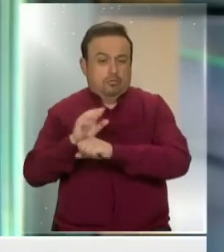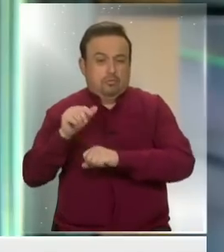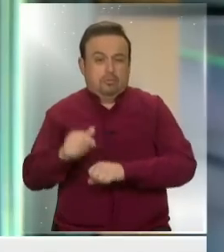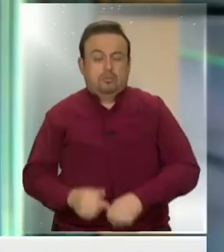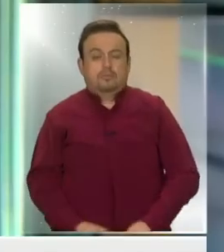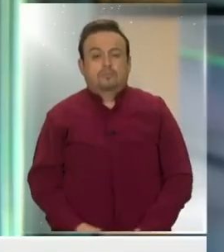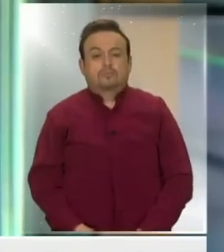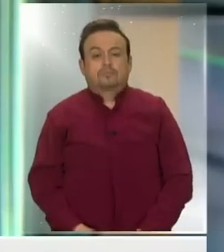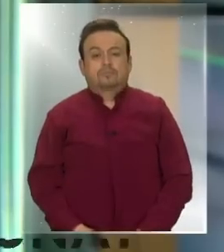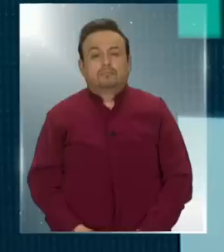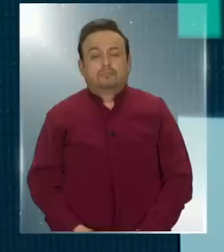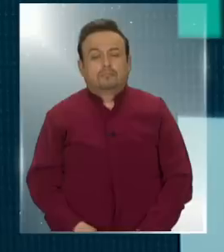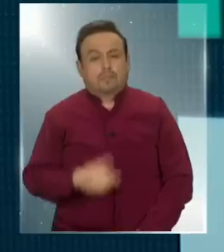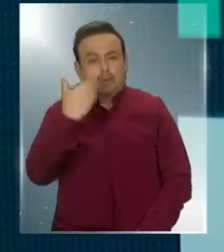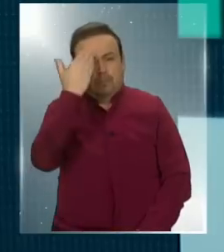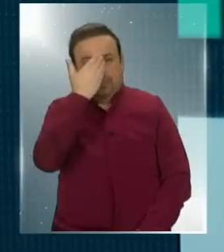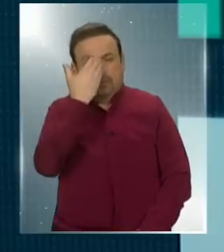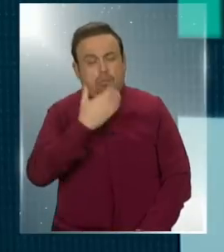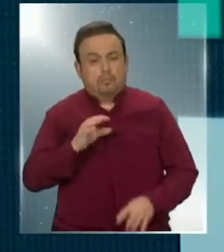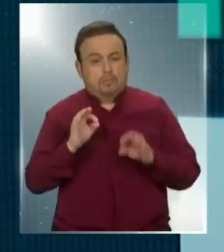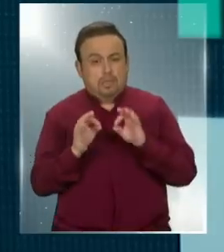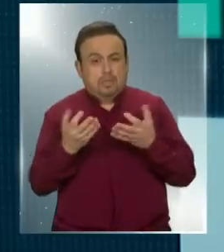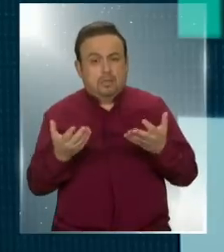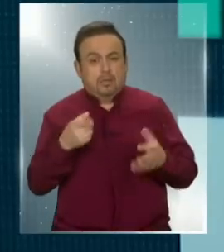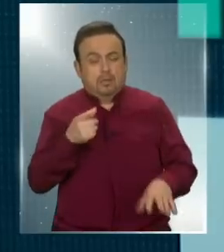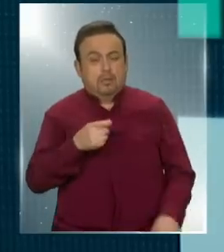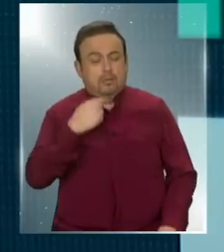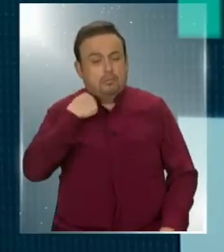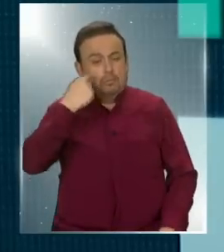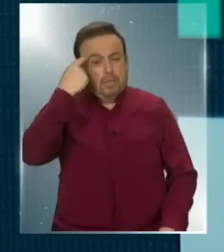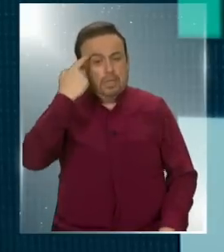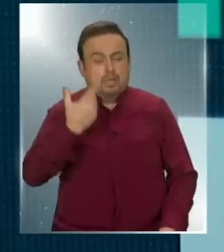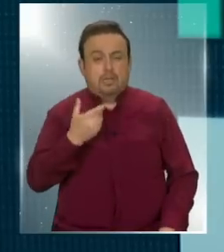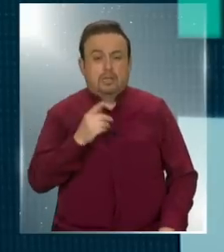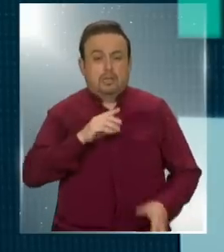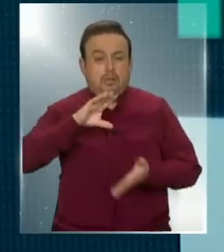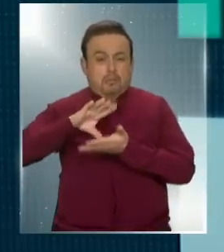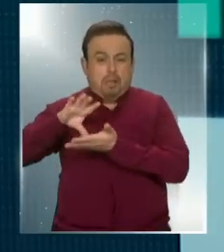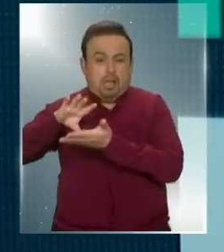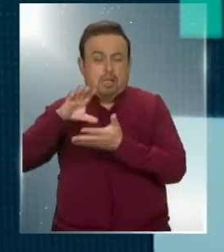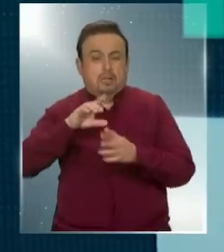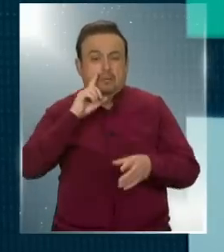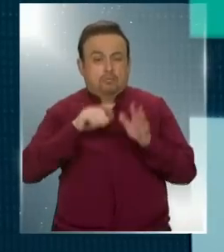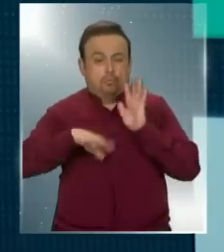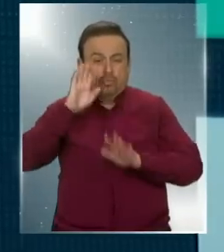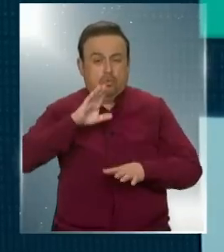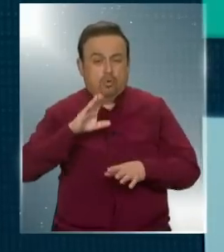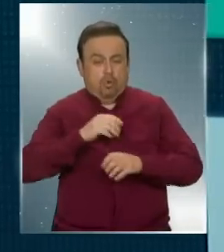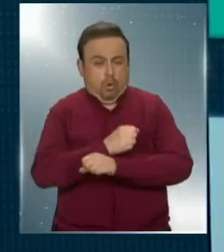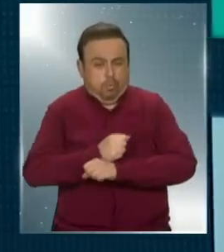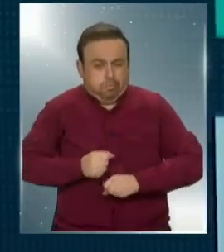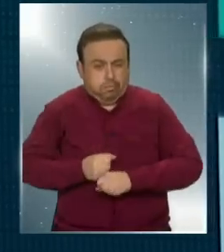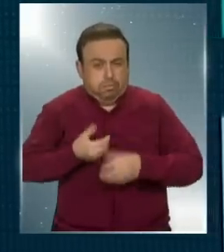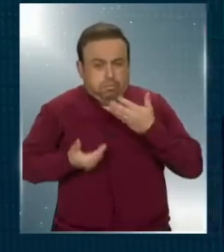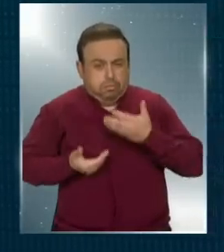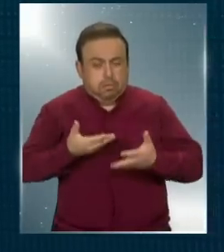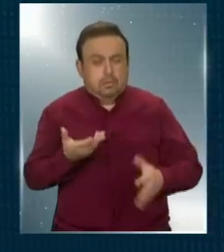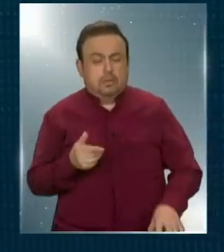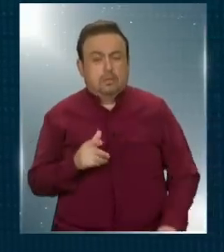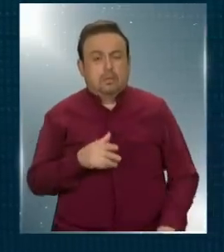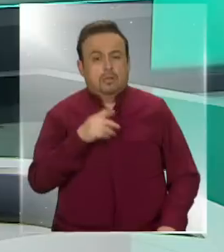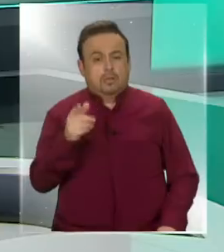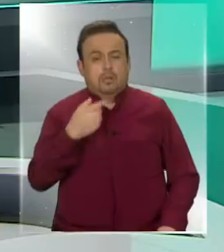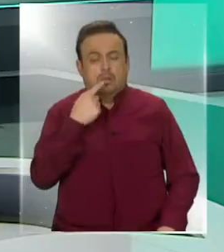COVID-19. Qué preocupante, especialmente si uno piensa en países que tienen altos niveles de obesidad. Tú mencionabas